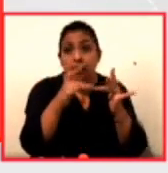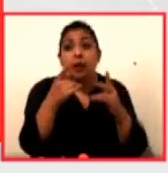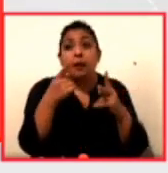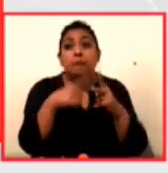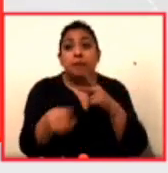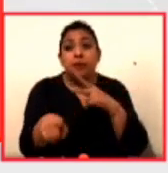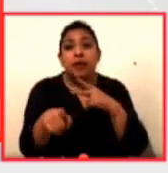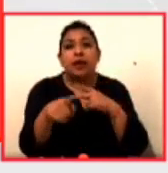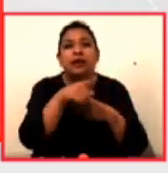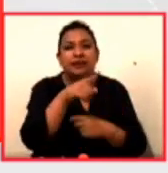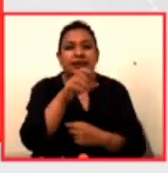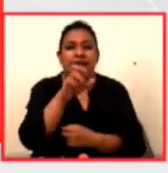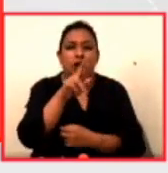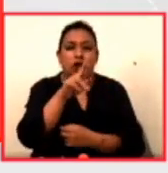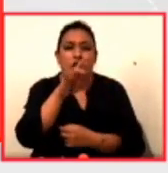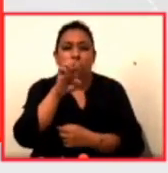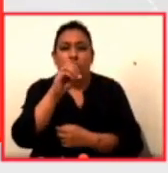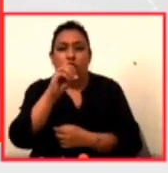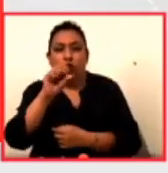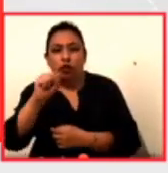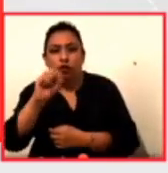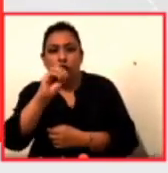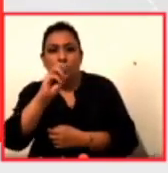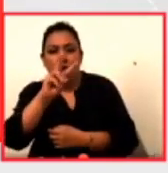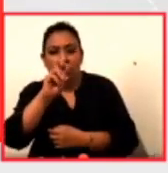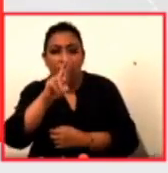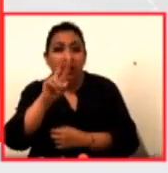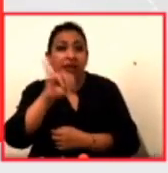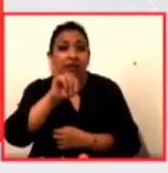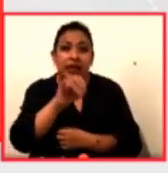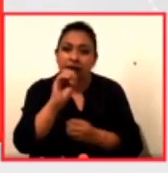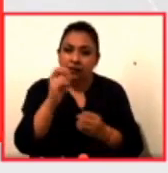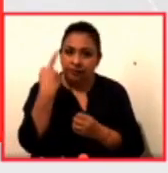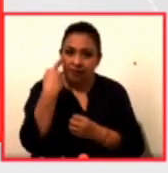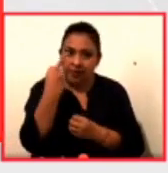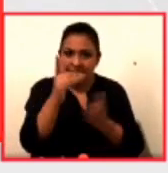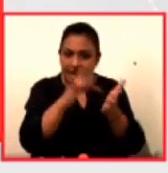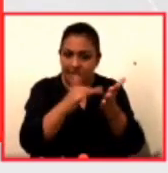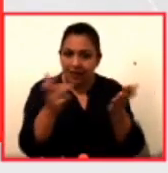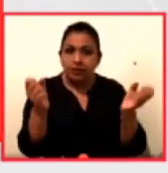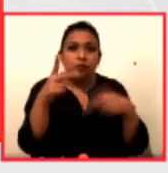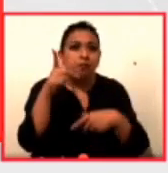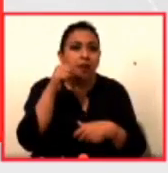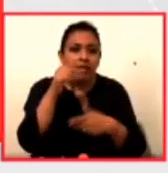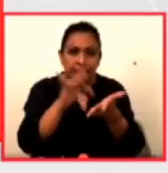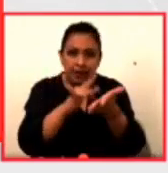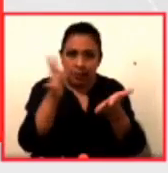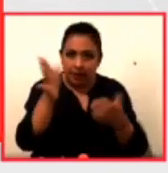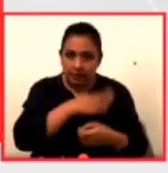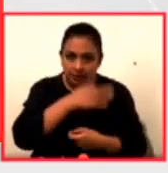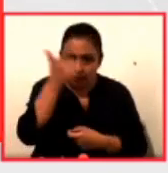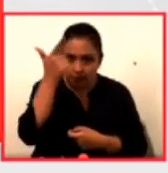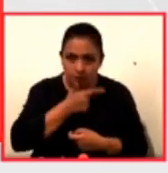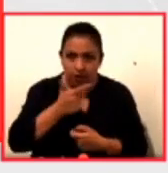crossover en el jazz y con esto les damos las gracias y nos vemos mañana gracias a todos buenas noches